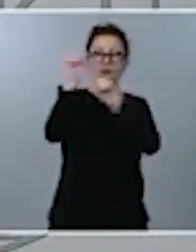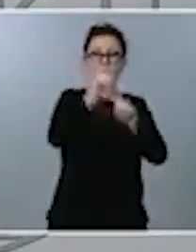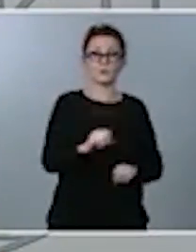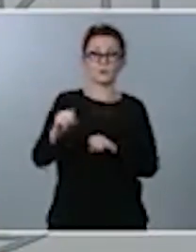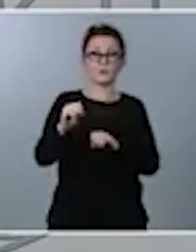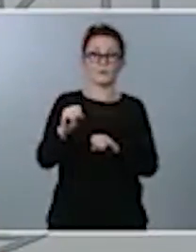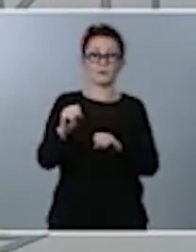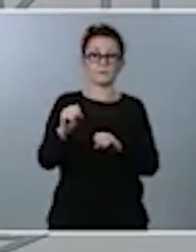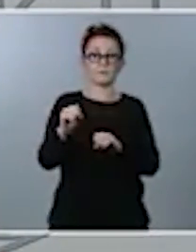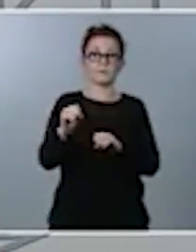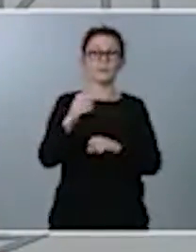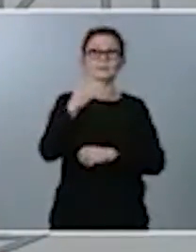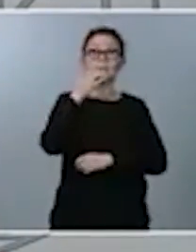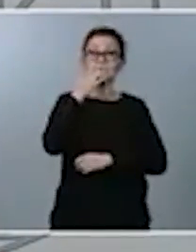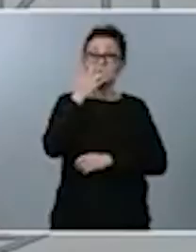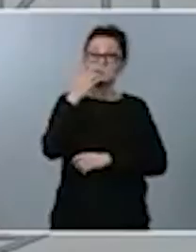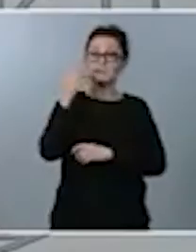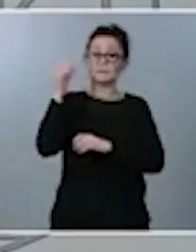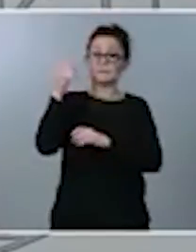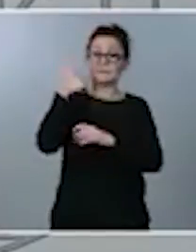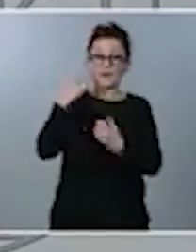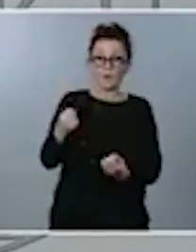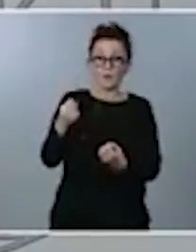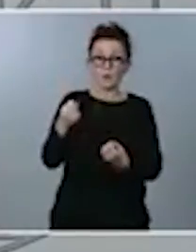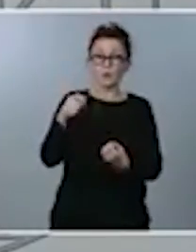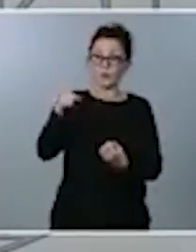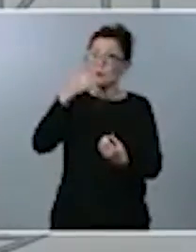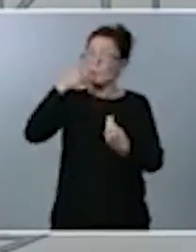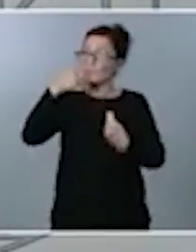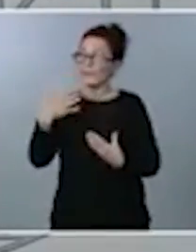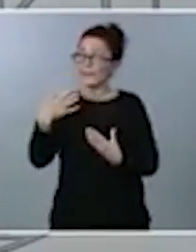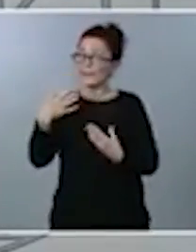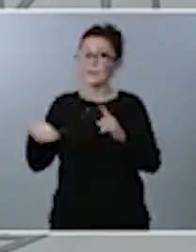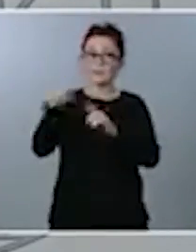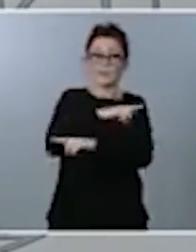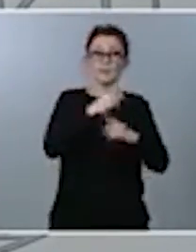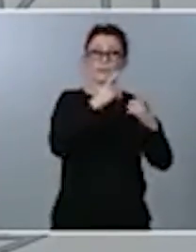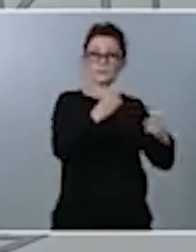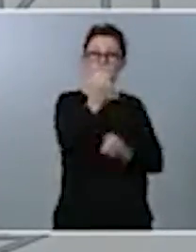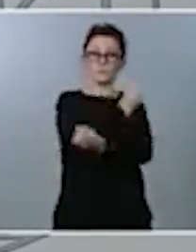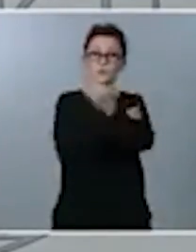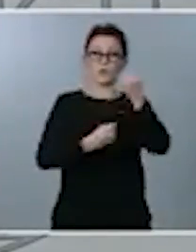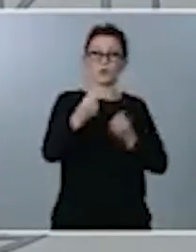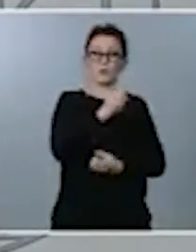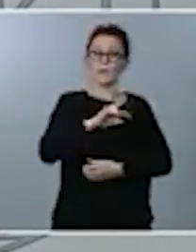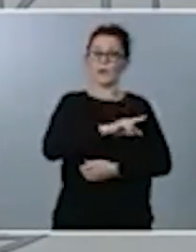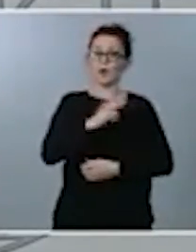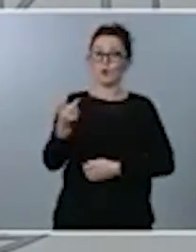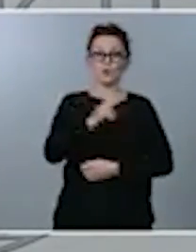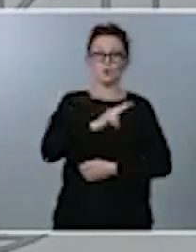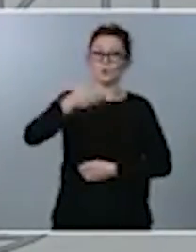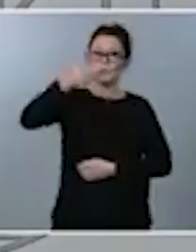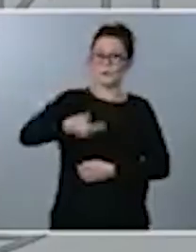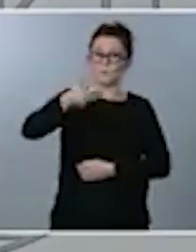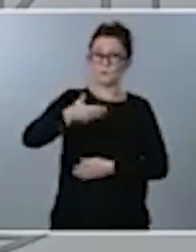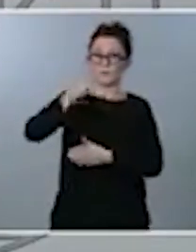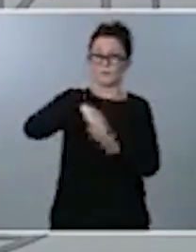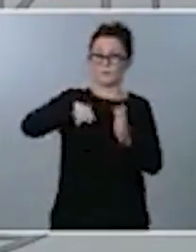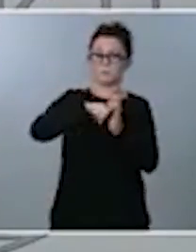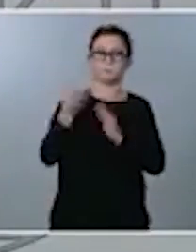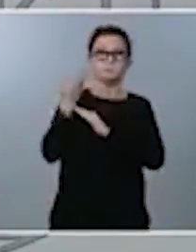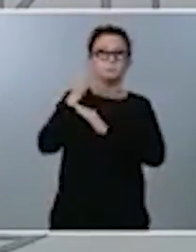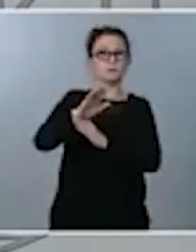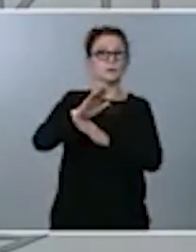es necesaria la economía. Son dos caras de una misma moneda que intentamos en este proyecto de presupuesto que se conjugue